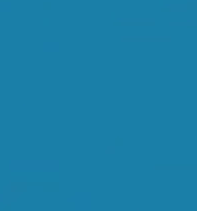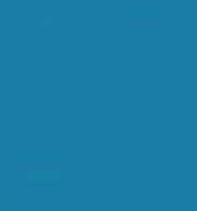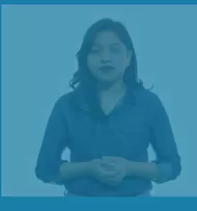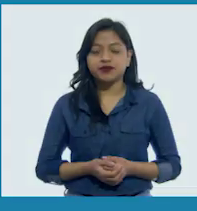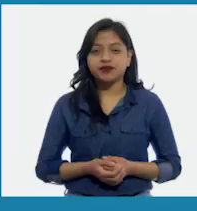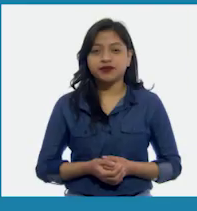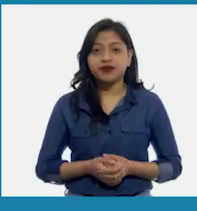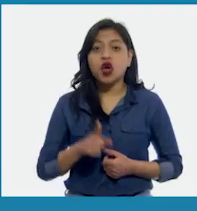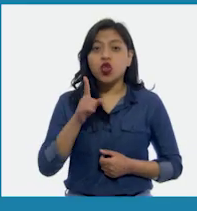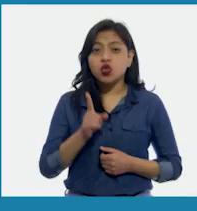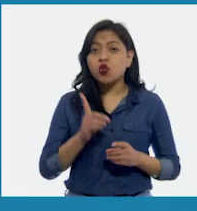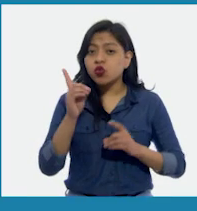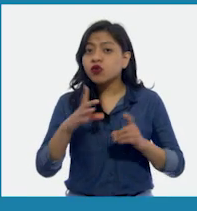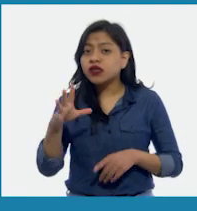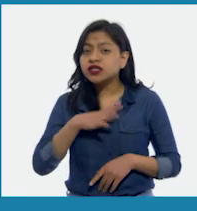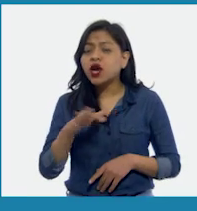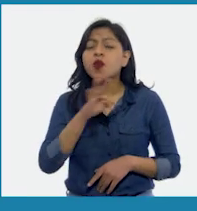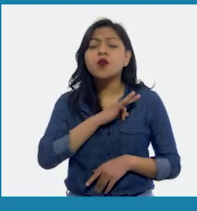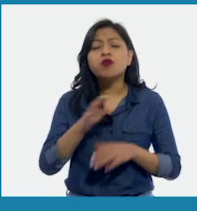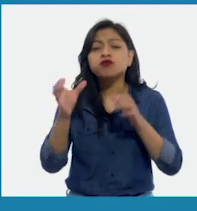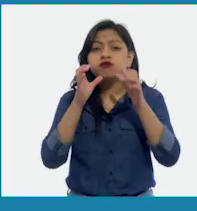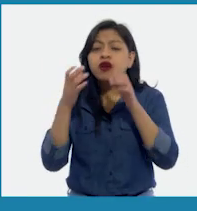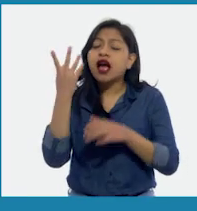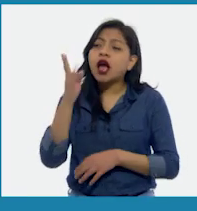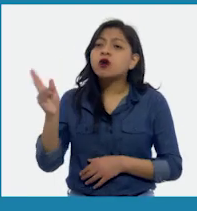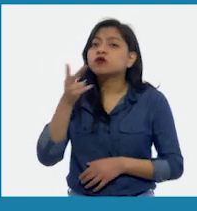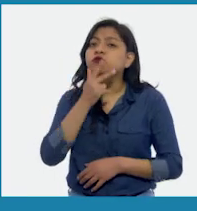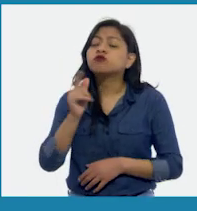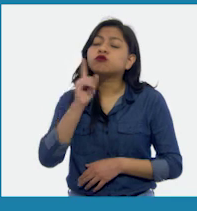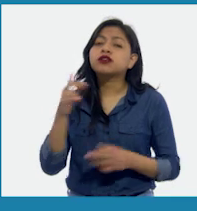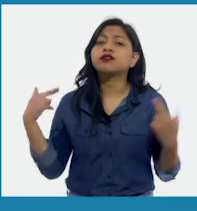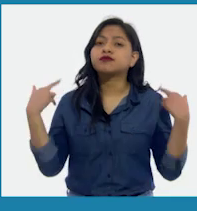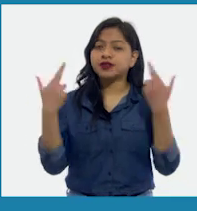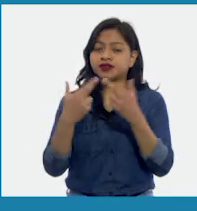Si tienes alguna duda, comunícate con tu maestra o maestro.